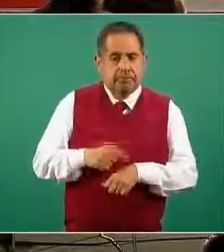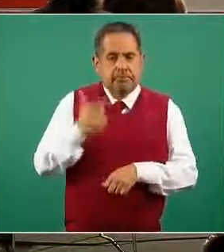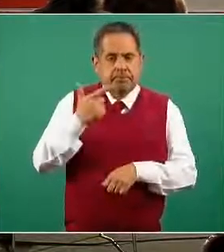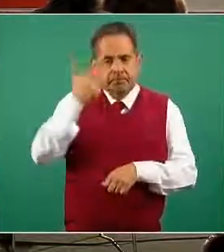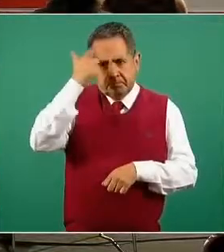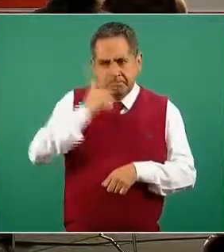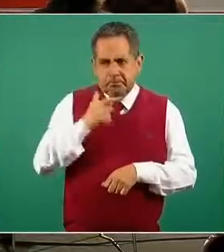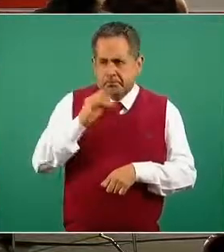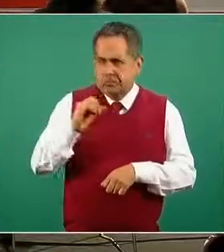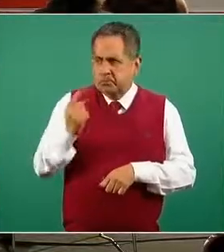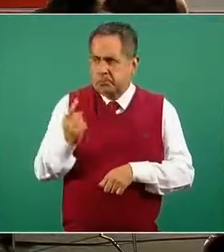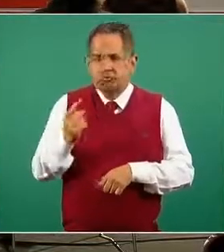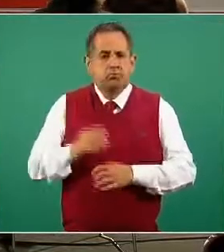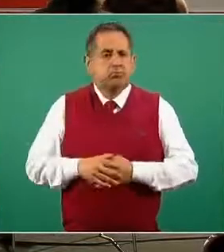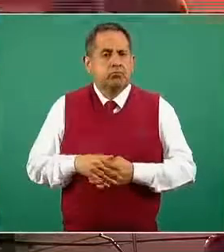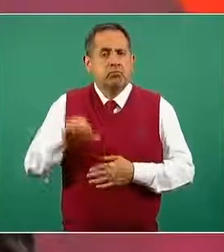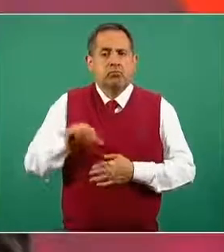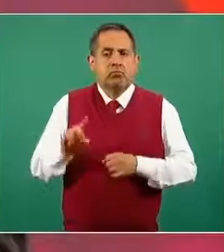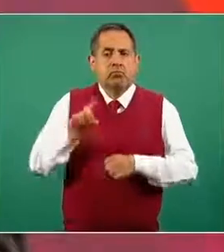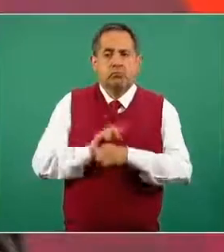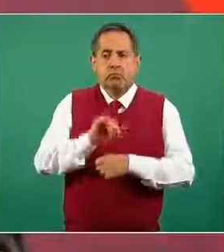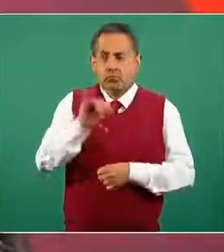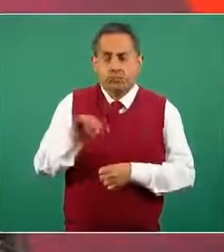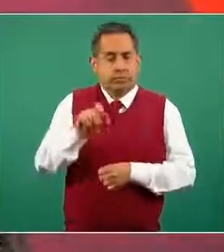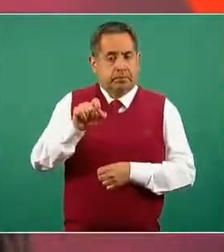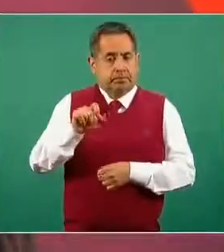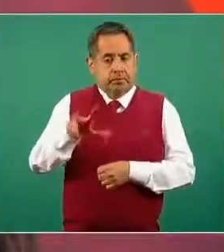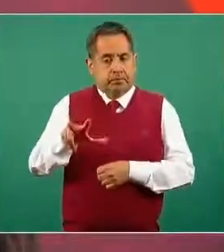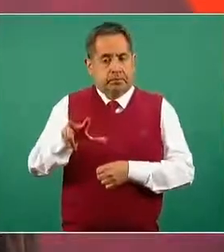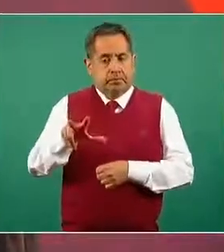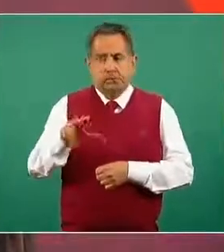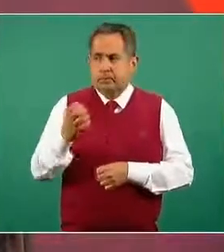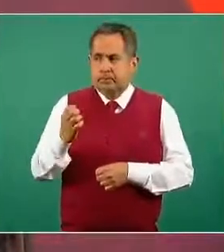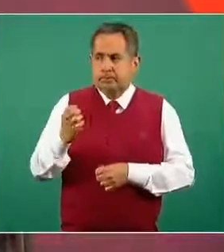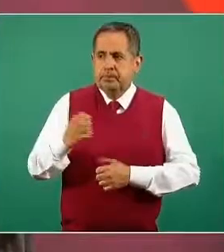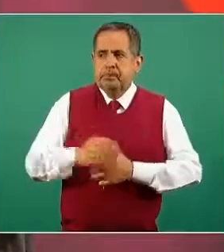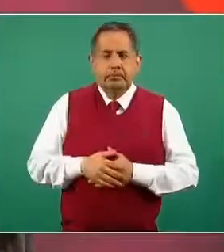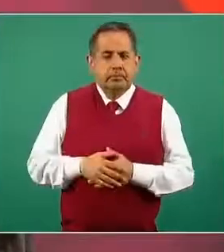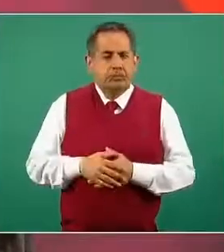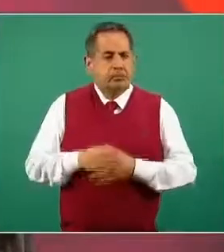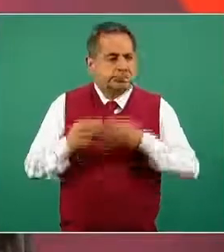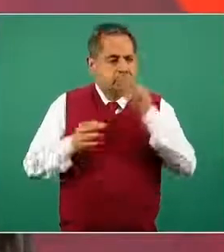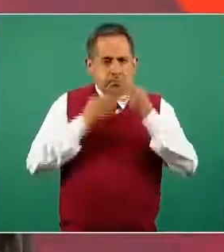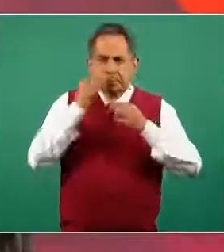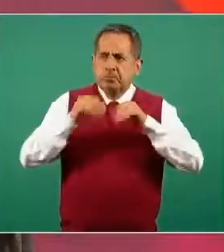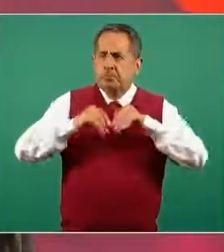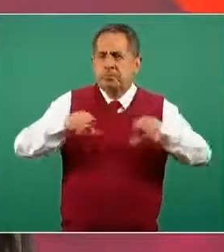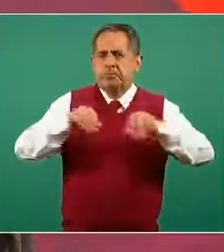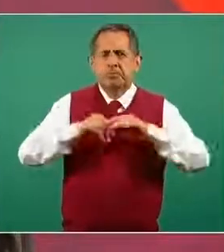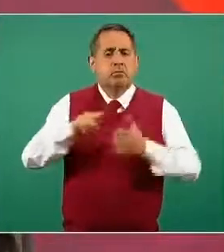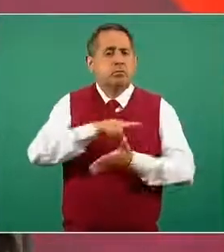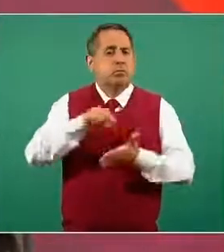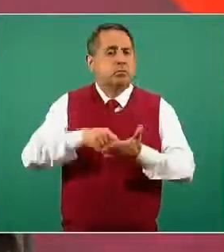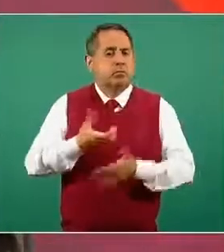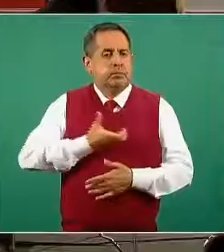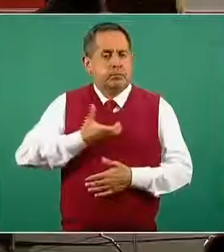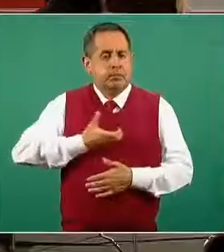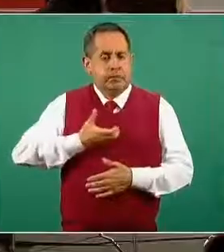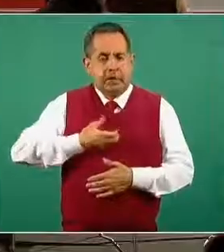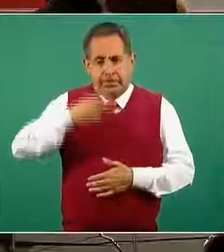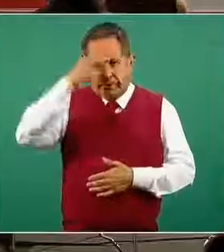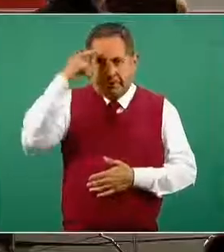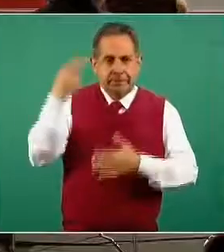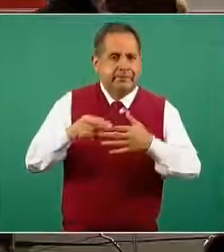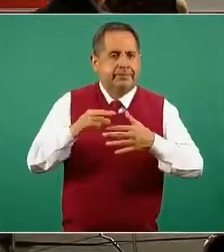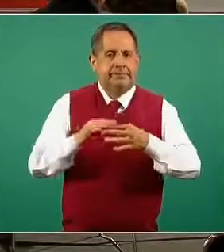minuto, hoy jueves 28 de enero estamos transmitiendo desde Palacio Nacional aquí en la